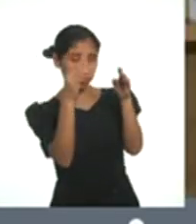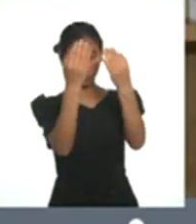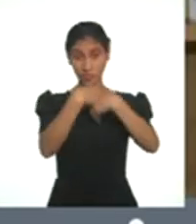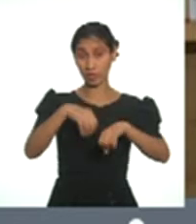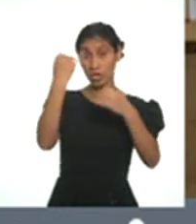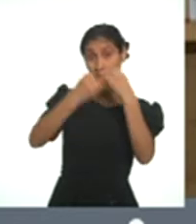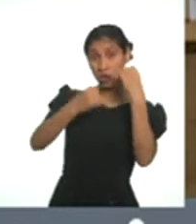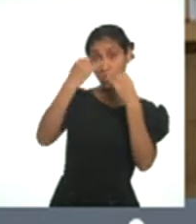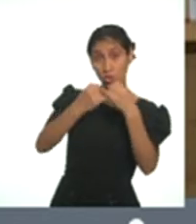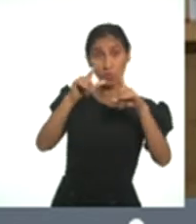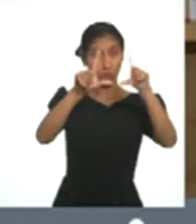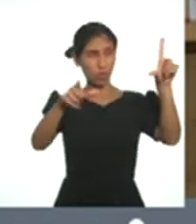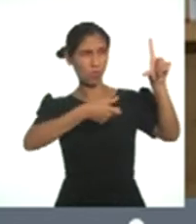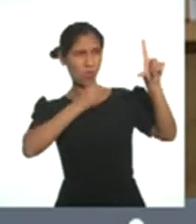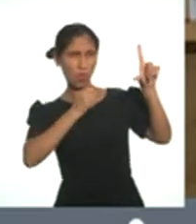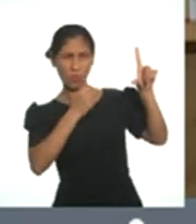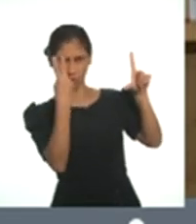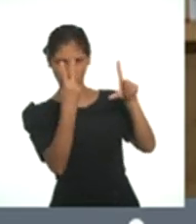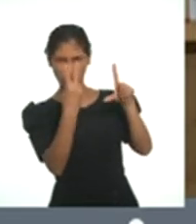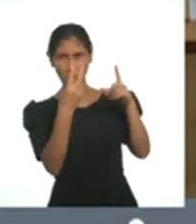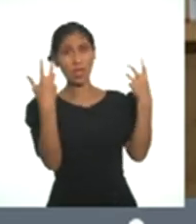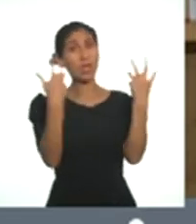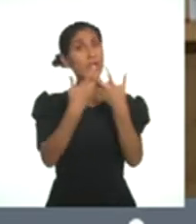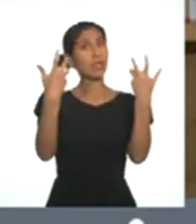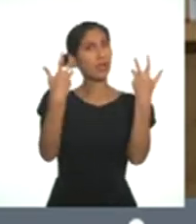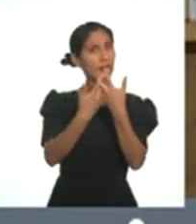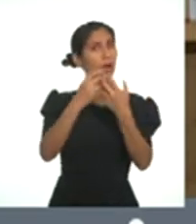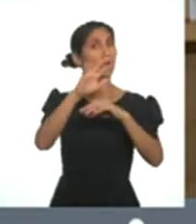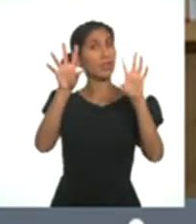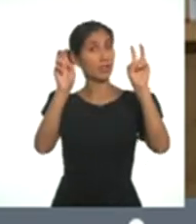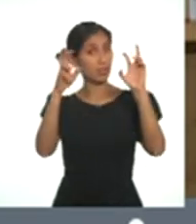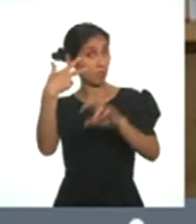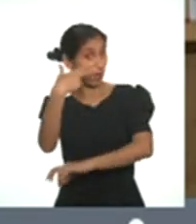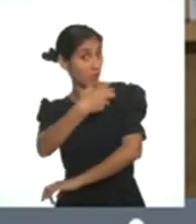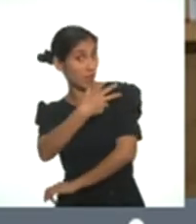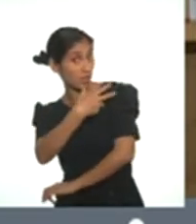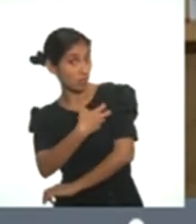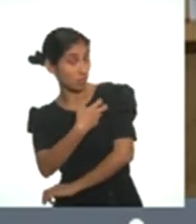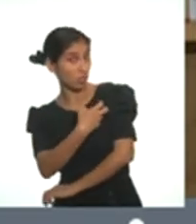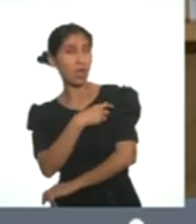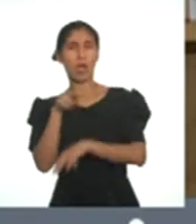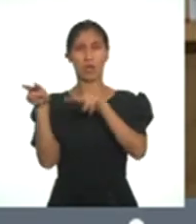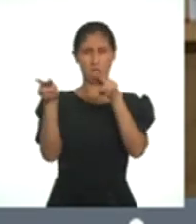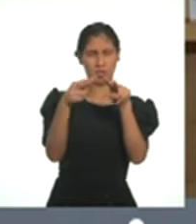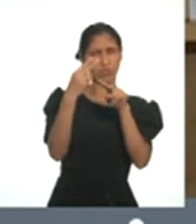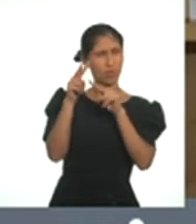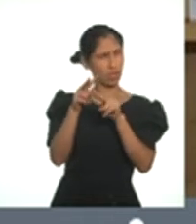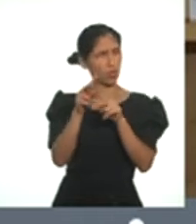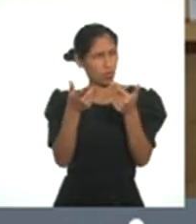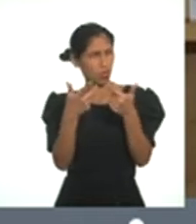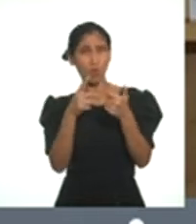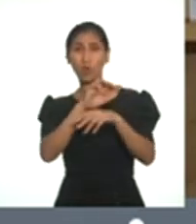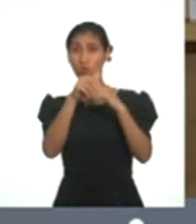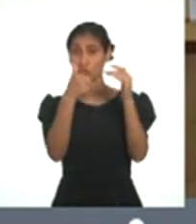sí. El último reportaje que vi trataba del actual vacunatón y me gustó mucho enterarme de que el sistema de salud hizo esfuerzos